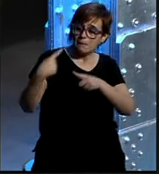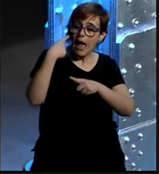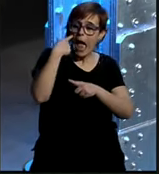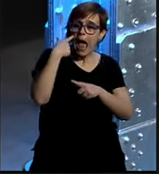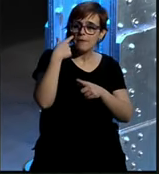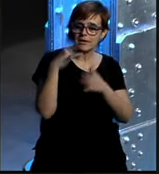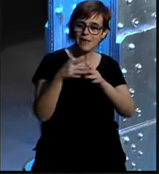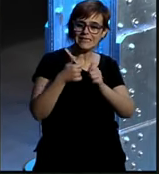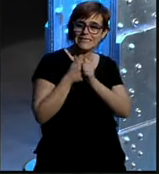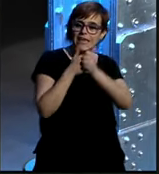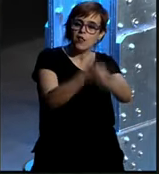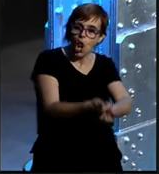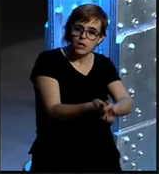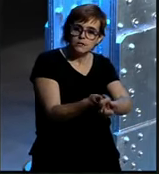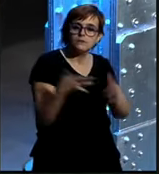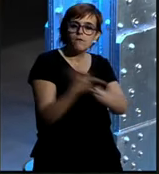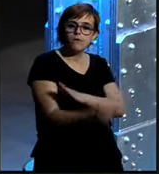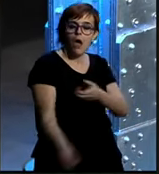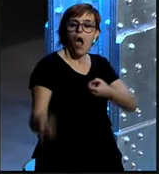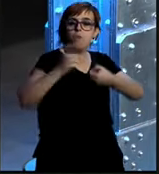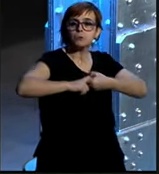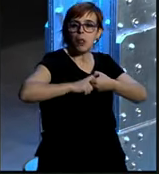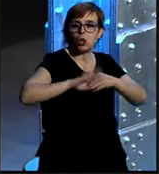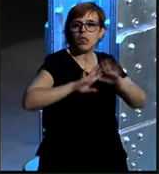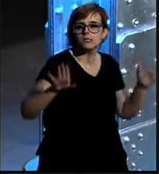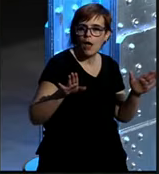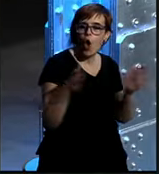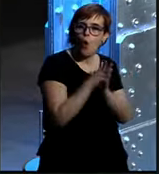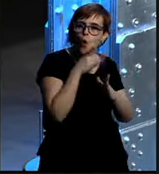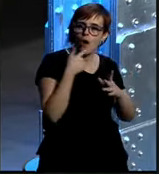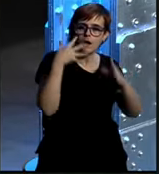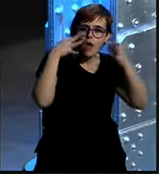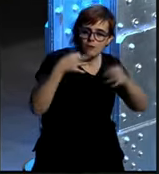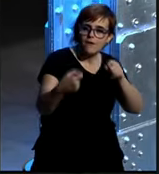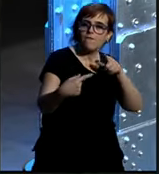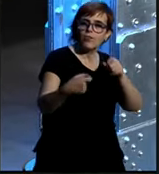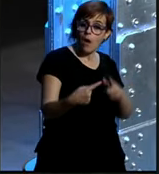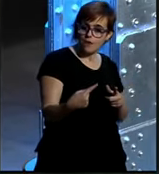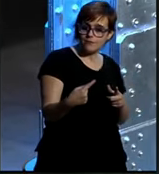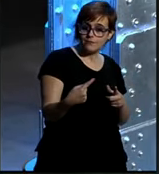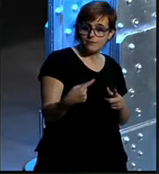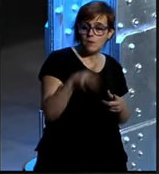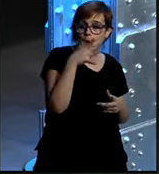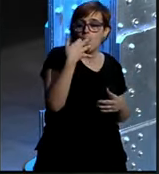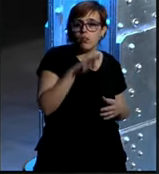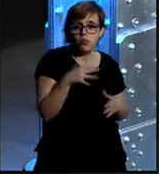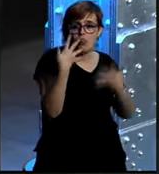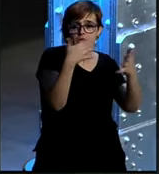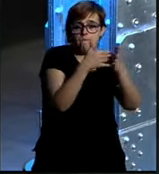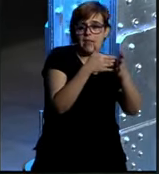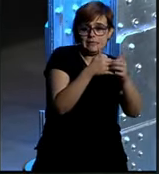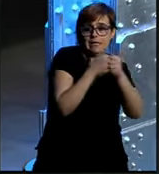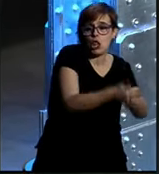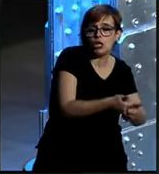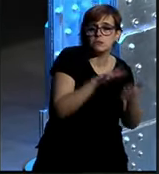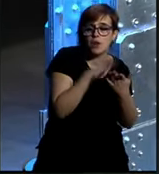respecto a tu número de seguidores entonces ¿qué pasa? si tienes 100.000 seguidores pero tienes 10 feedbacks ¡pum! vas para abajo y a lo mejor se